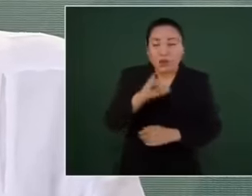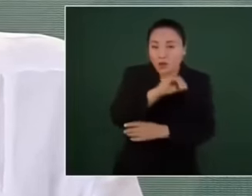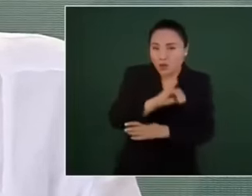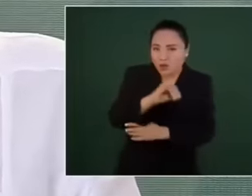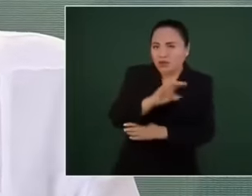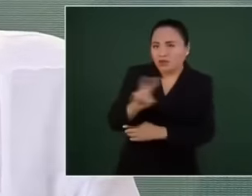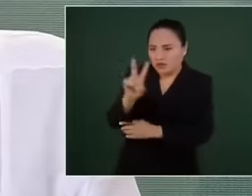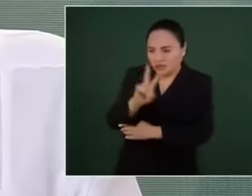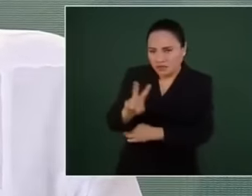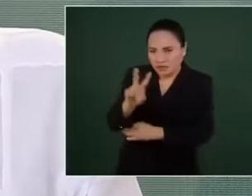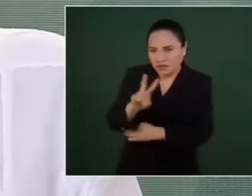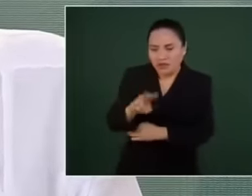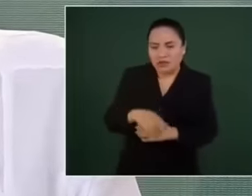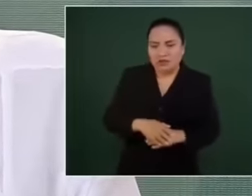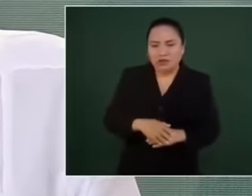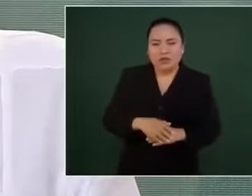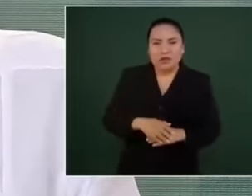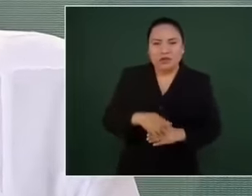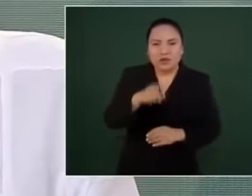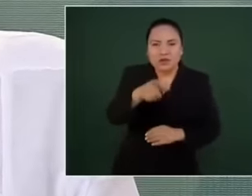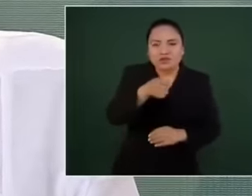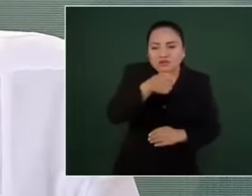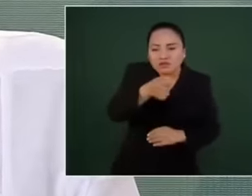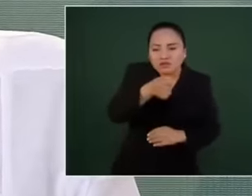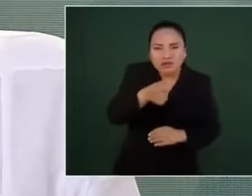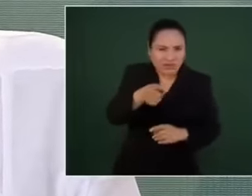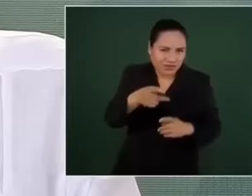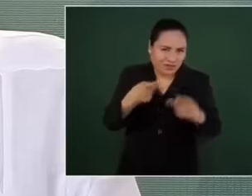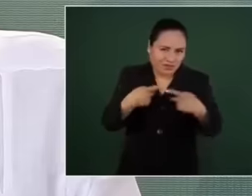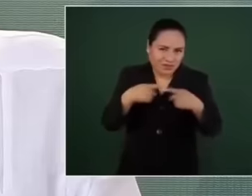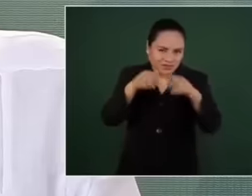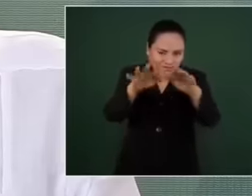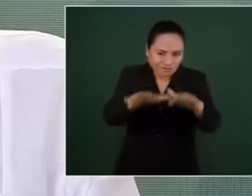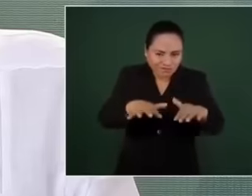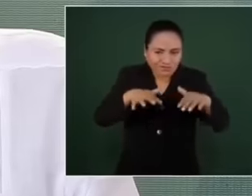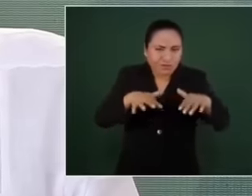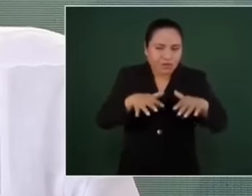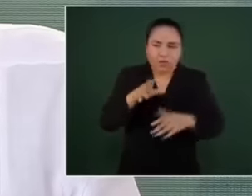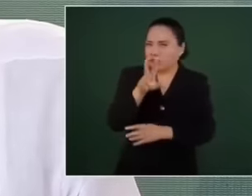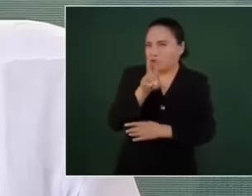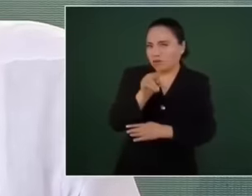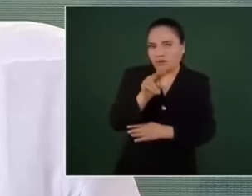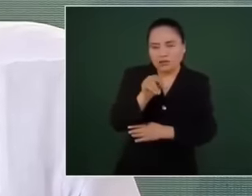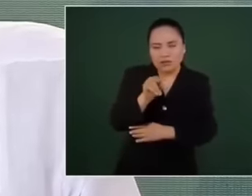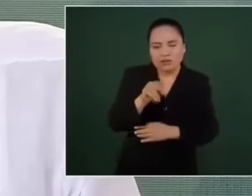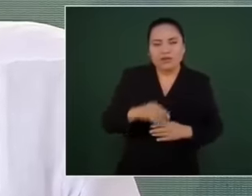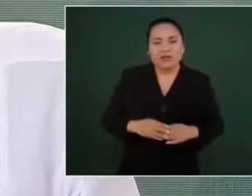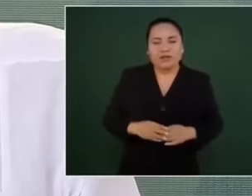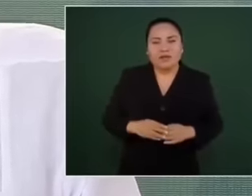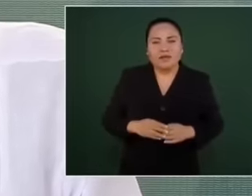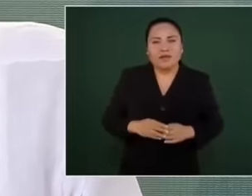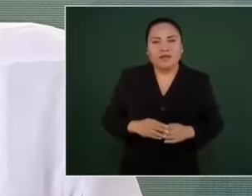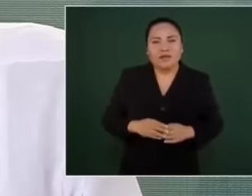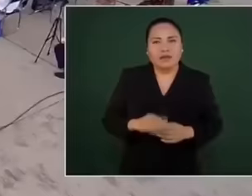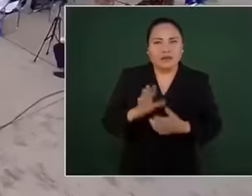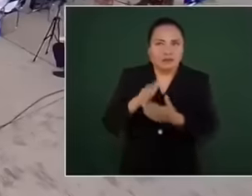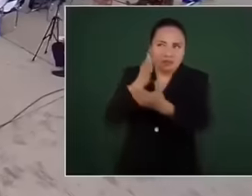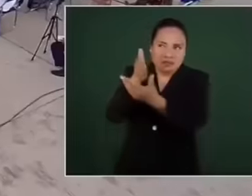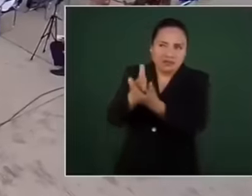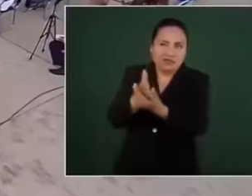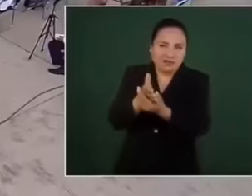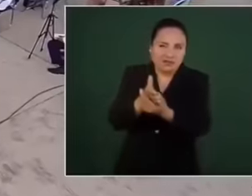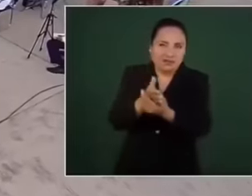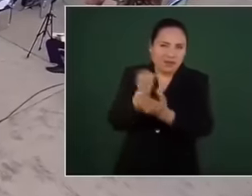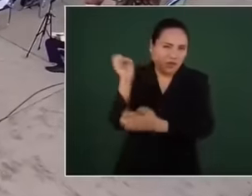Y la derecha va a seguir calumniando. Estos días de asueto lo van a utilizar para precisamente eso.